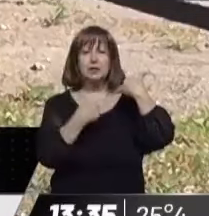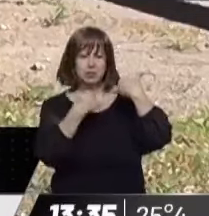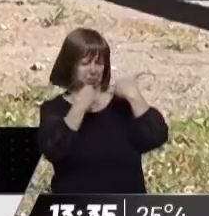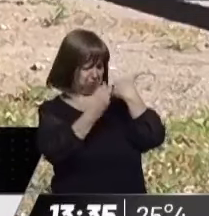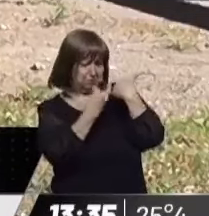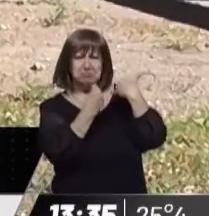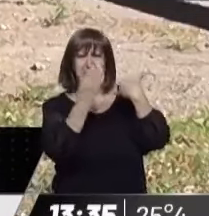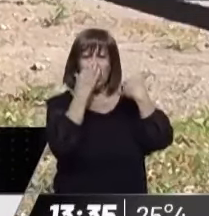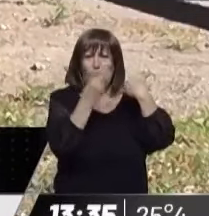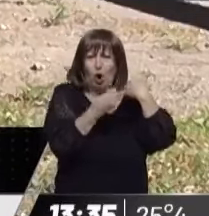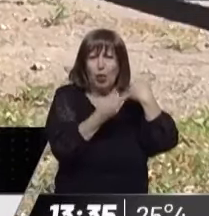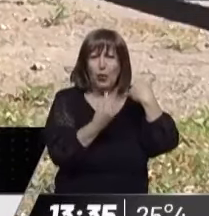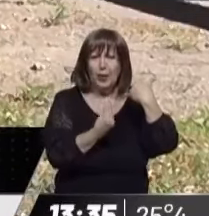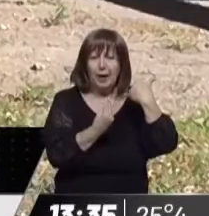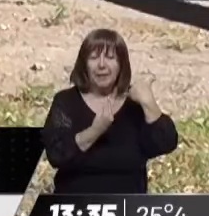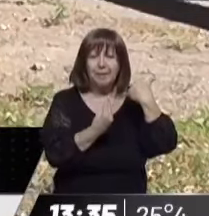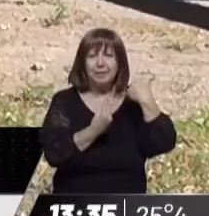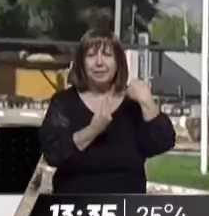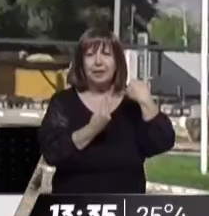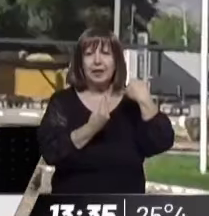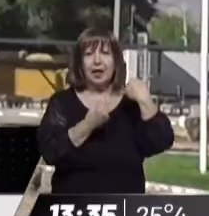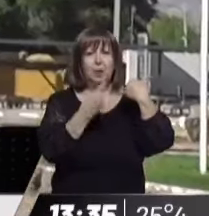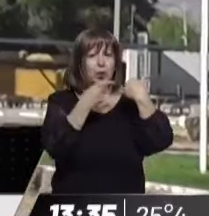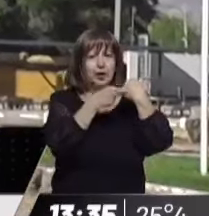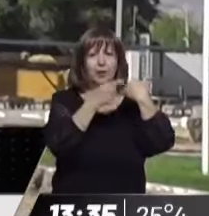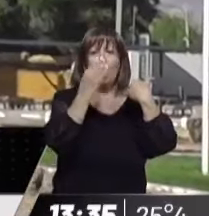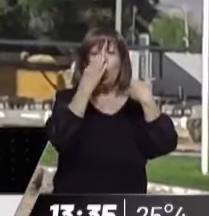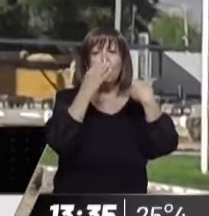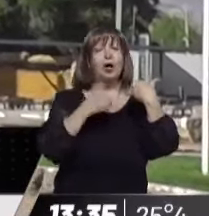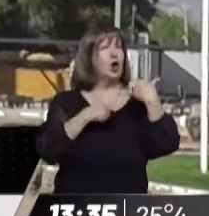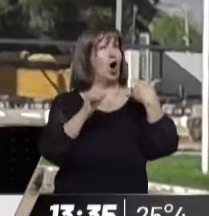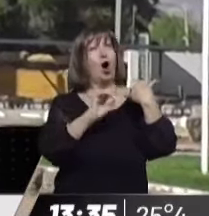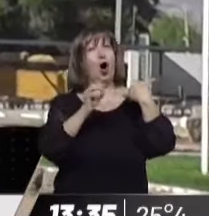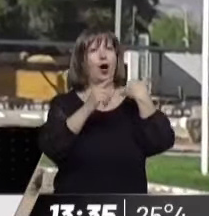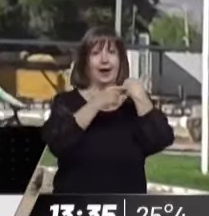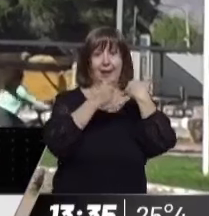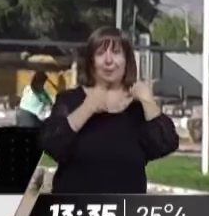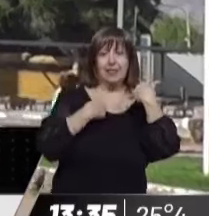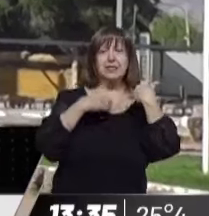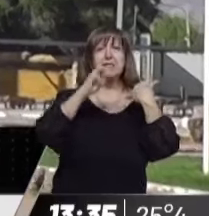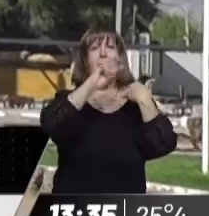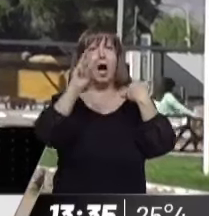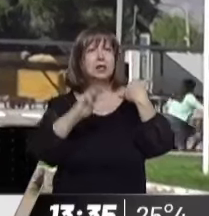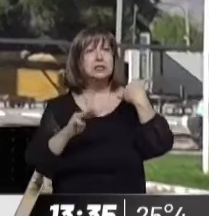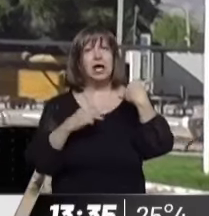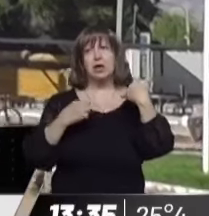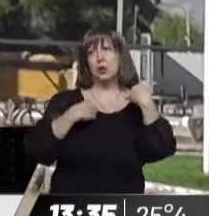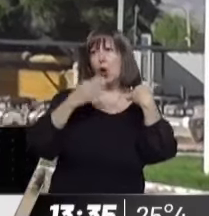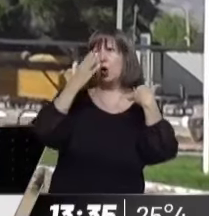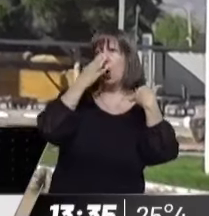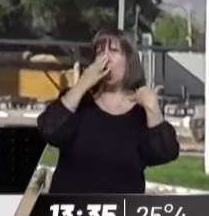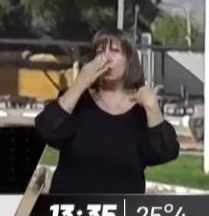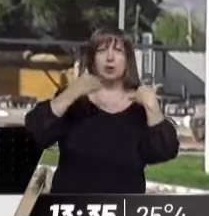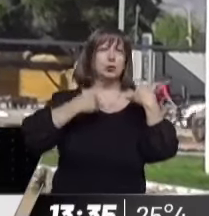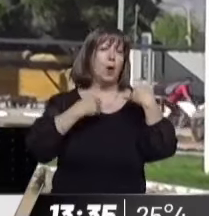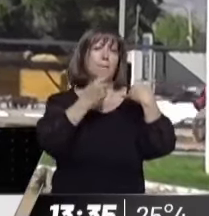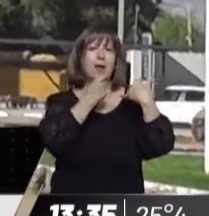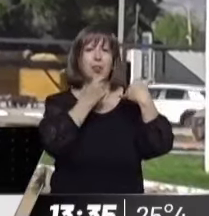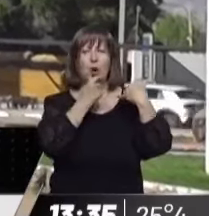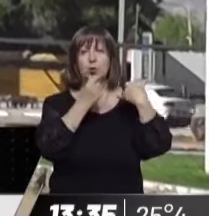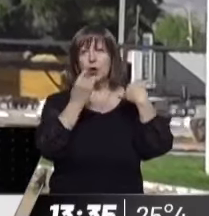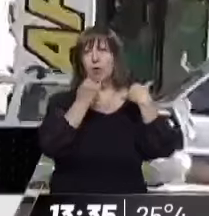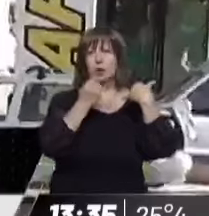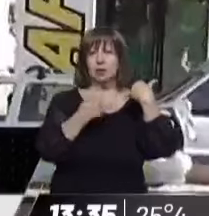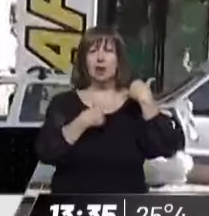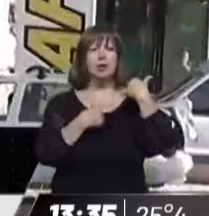está llamando de Córdoba usted? No, dice lo que sucede que el ANSES tiene oficinas en todo el país y a mí me ha correspondido hacerle la notificación